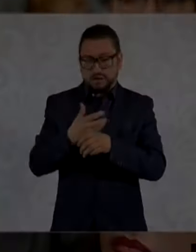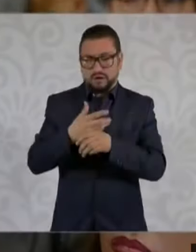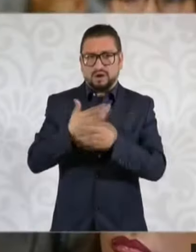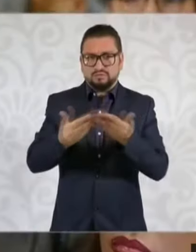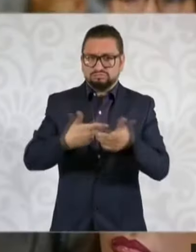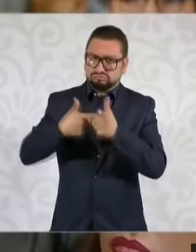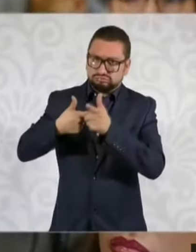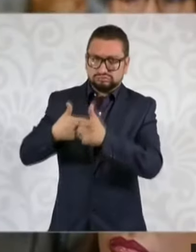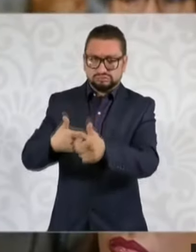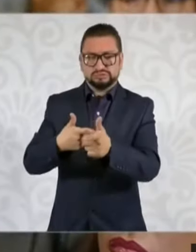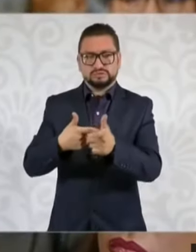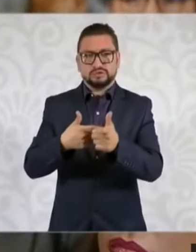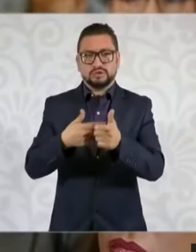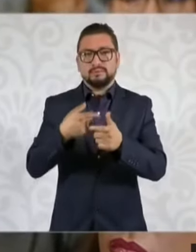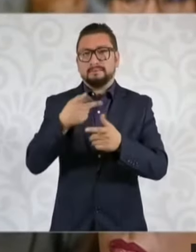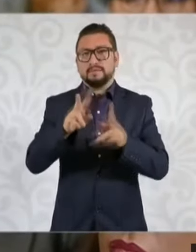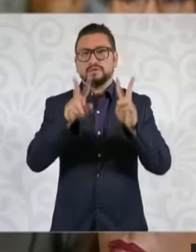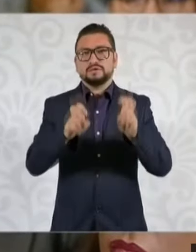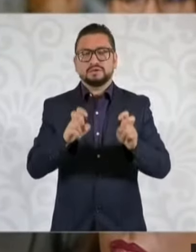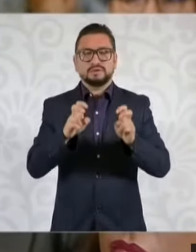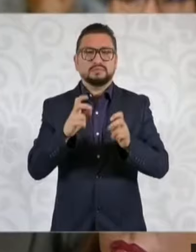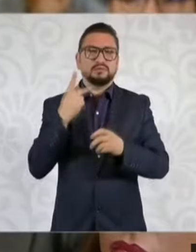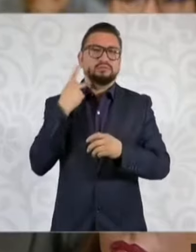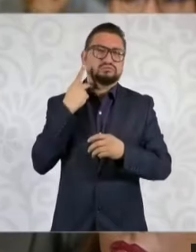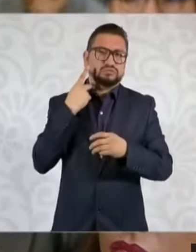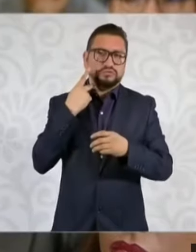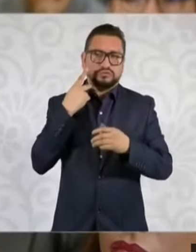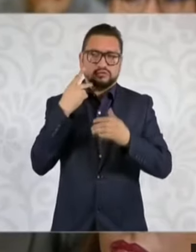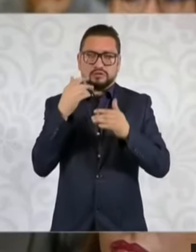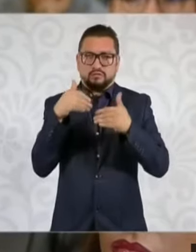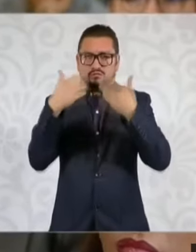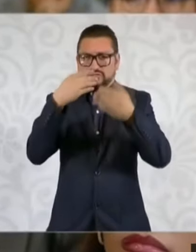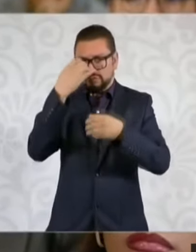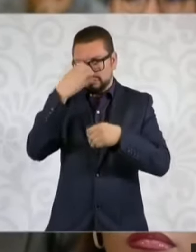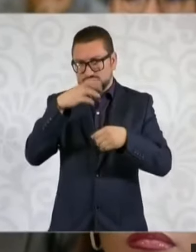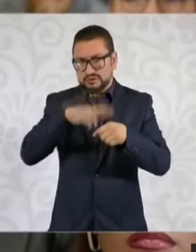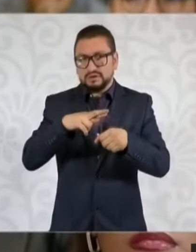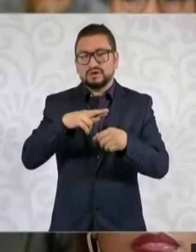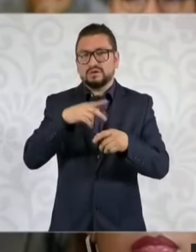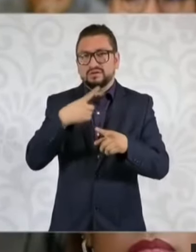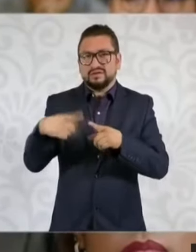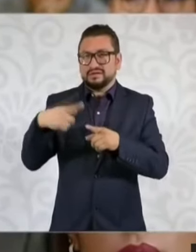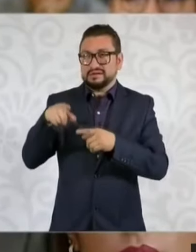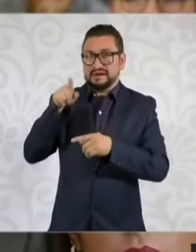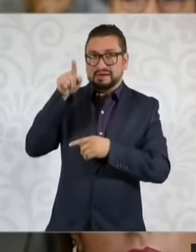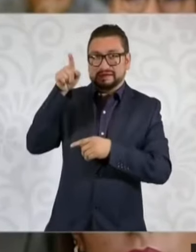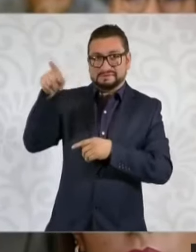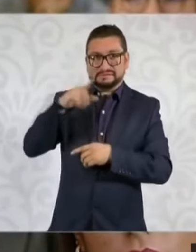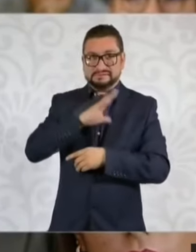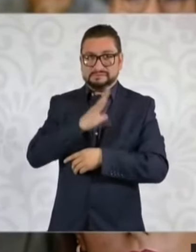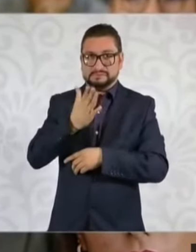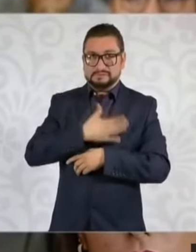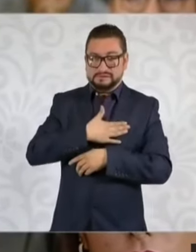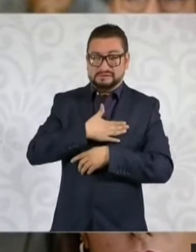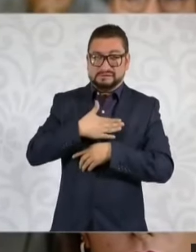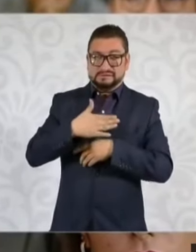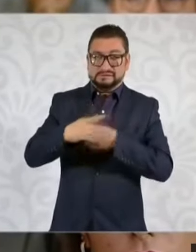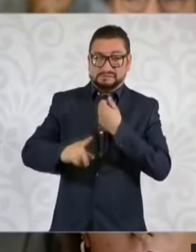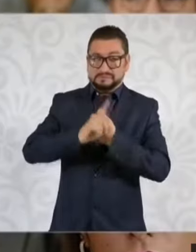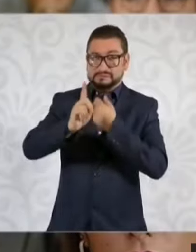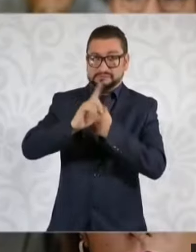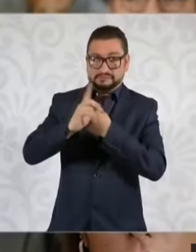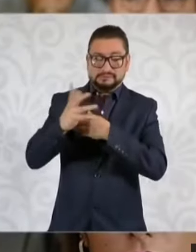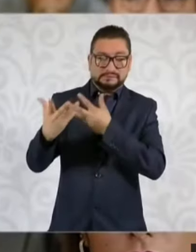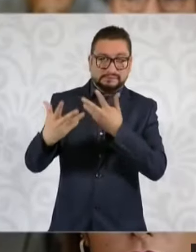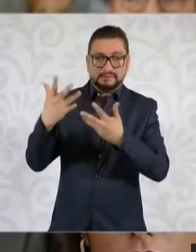Pero en materia de política exterior, los escándalos en la corona española están que arden y por ello me